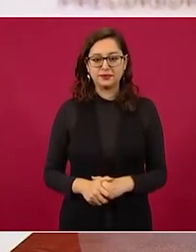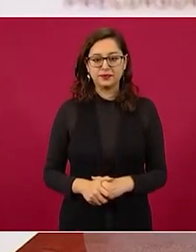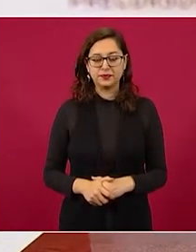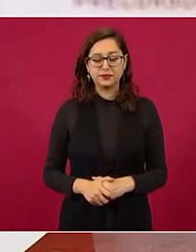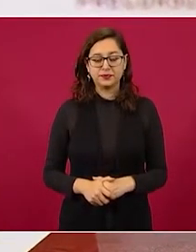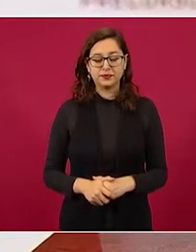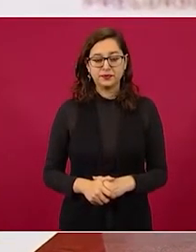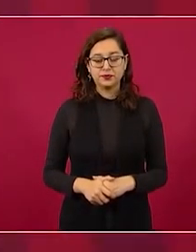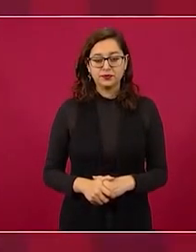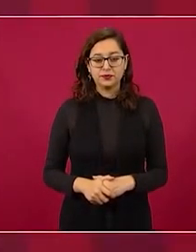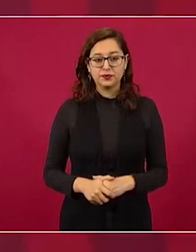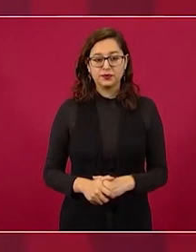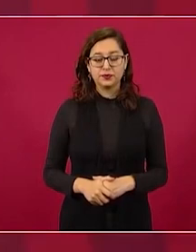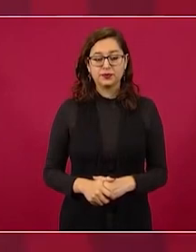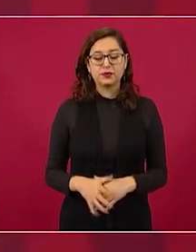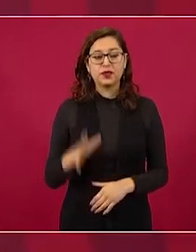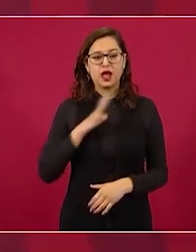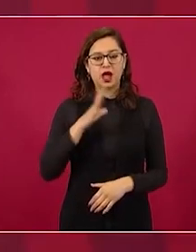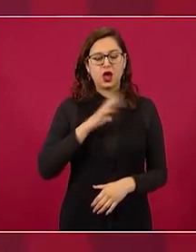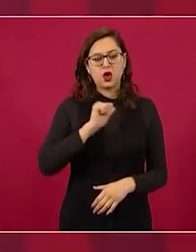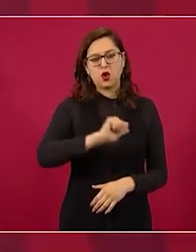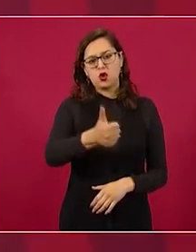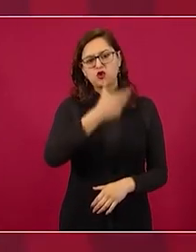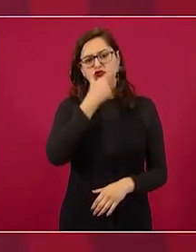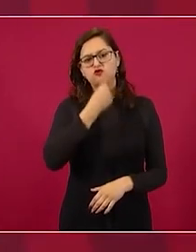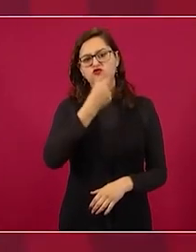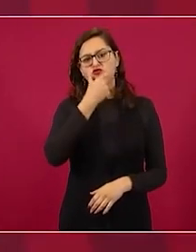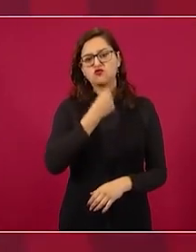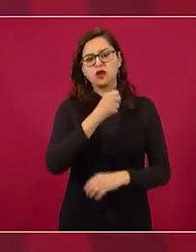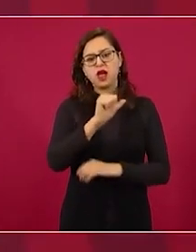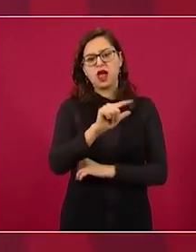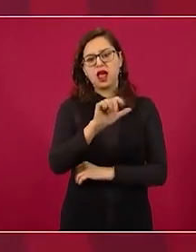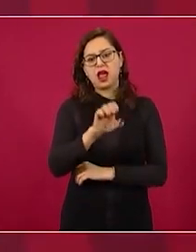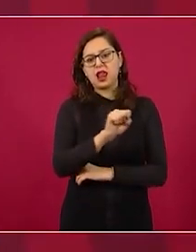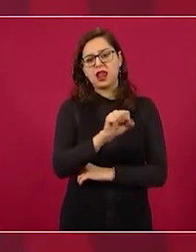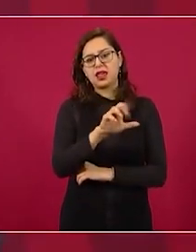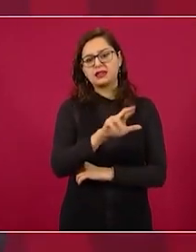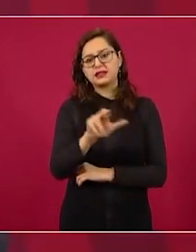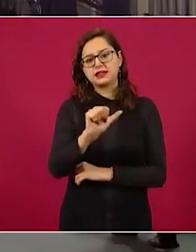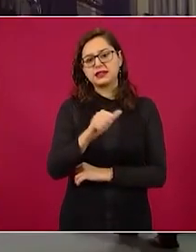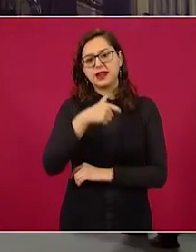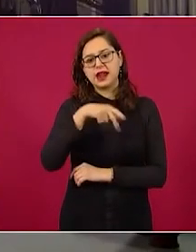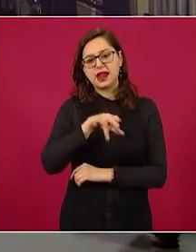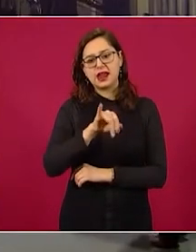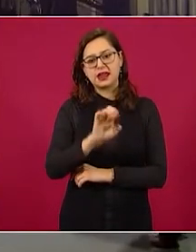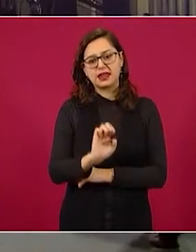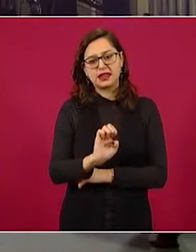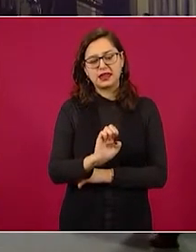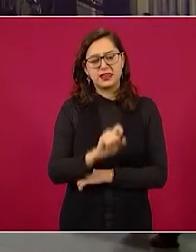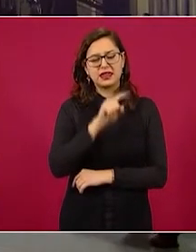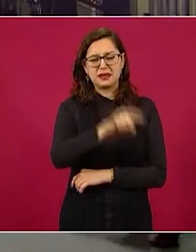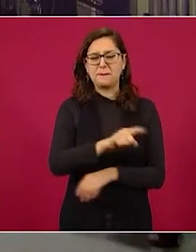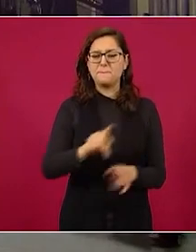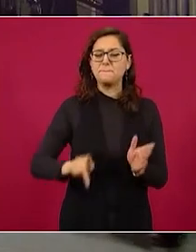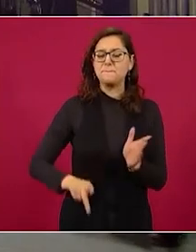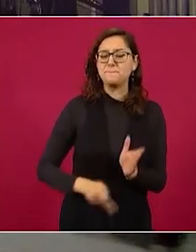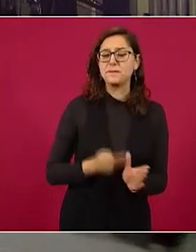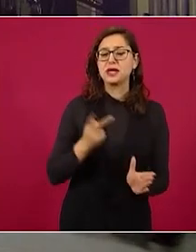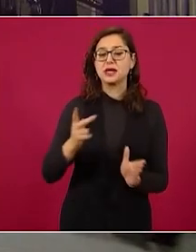Larraqui Alansraqui Alansraqui insulta